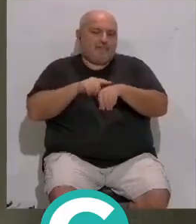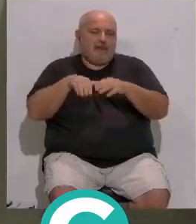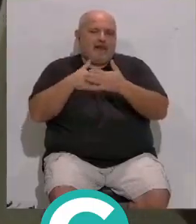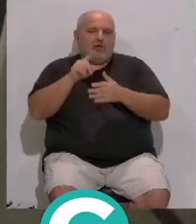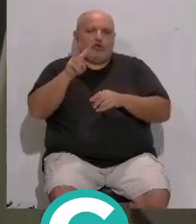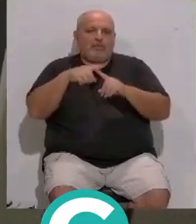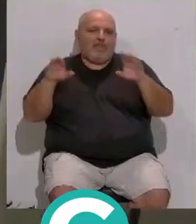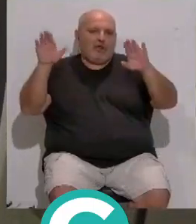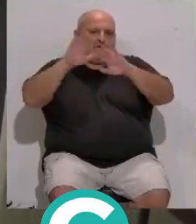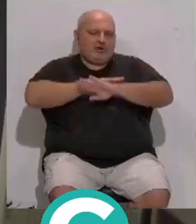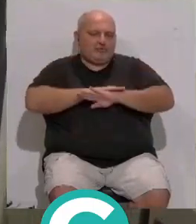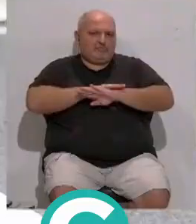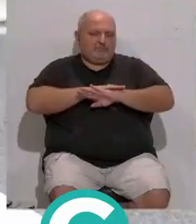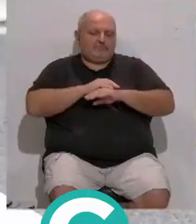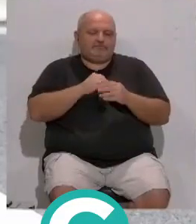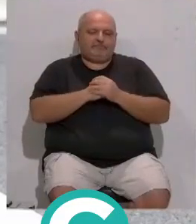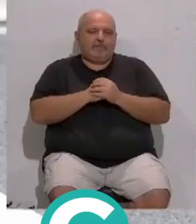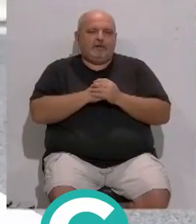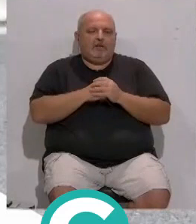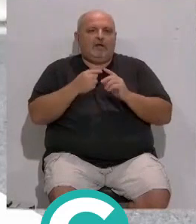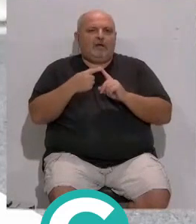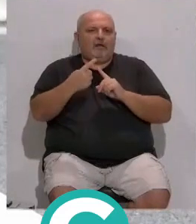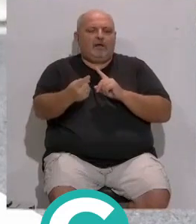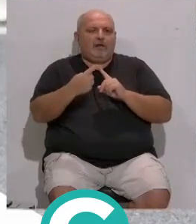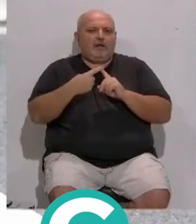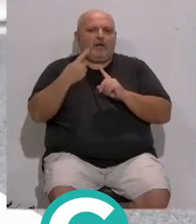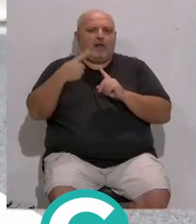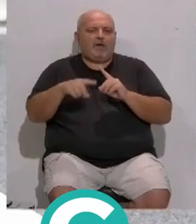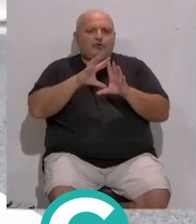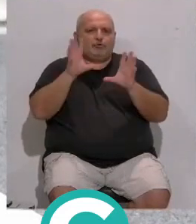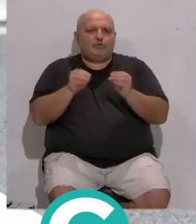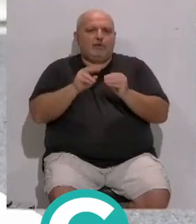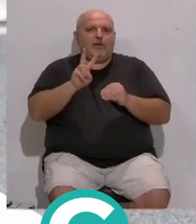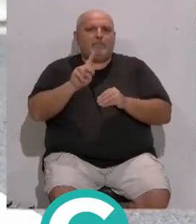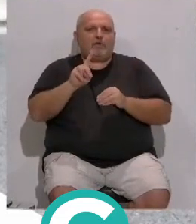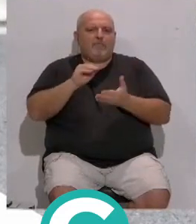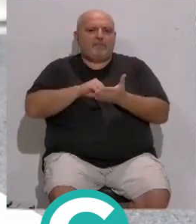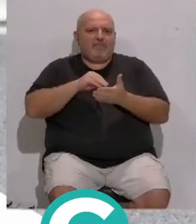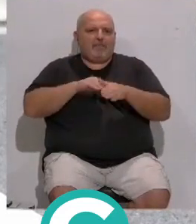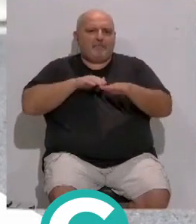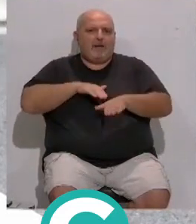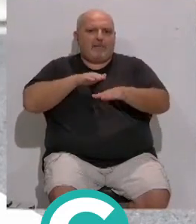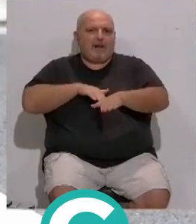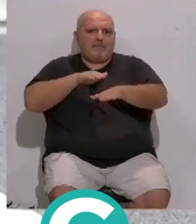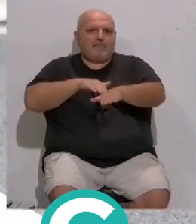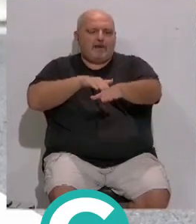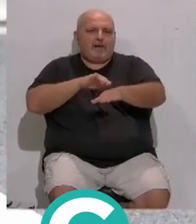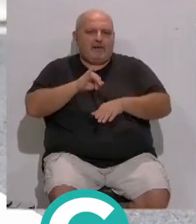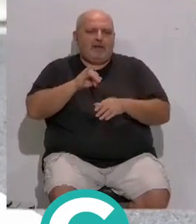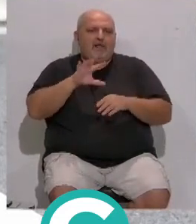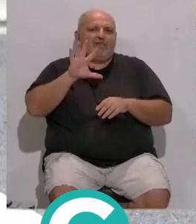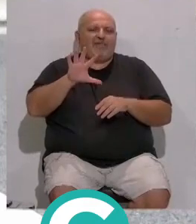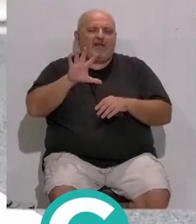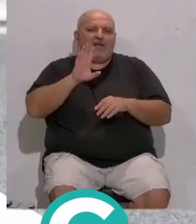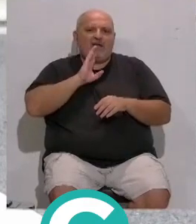12 y media de la madrugada... ...en el recorrido... ...hay un total de 21 paradas... ...contando las